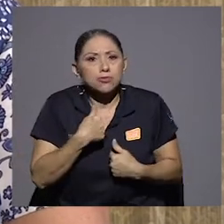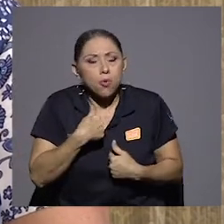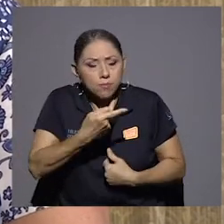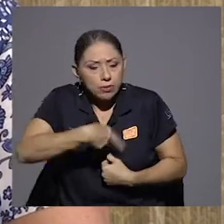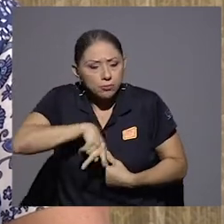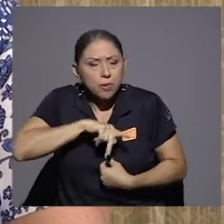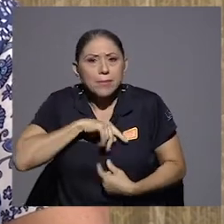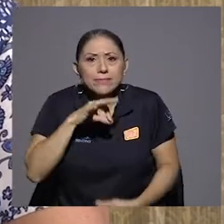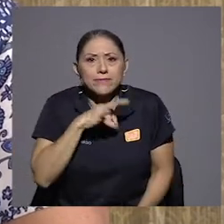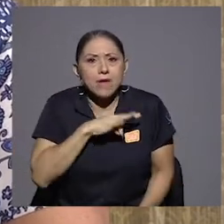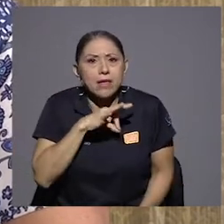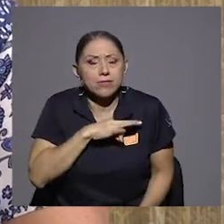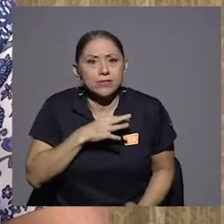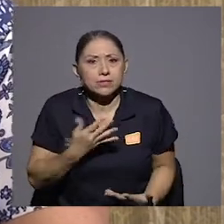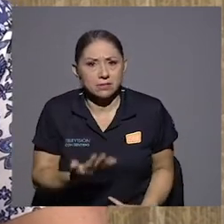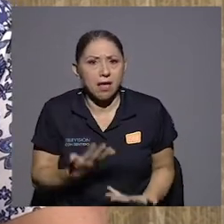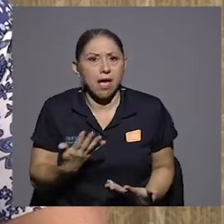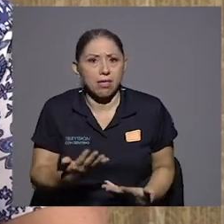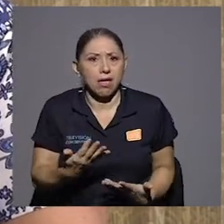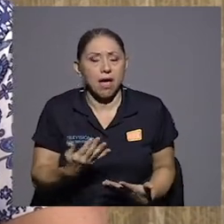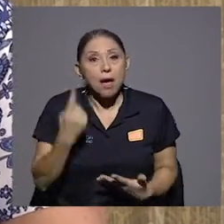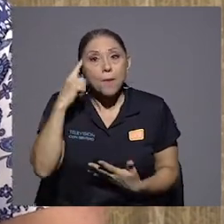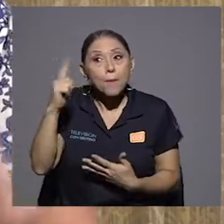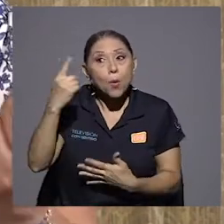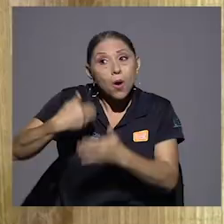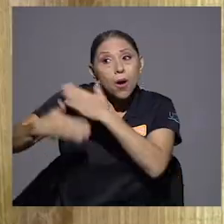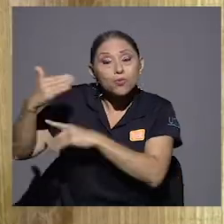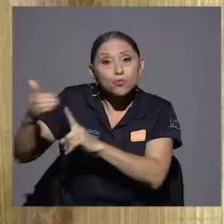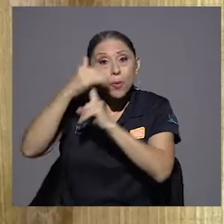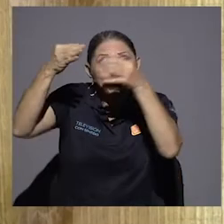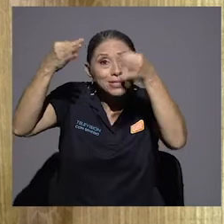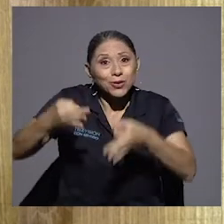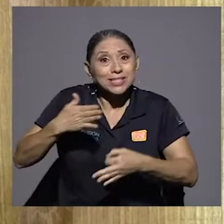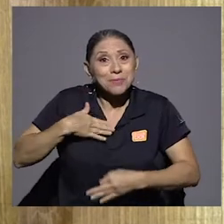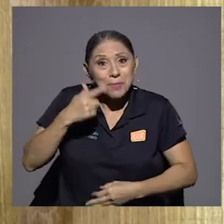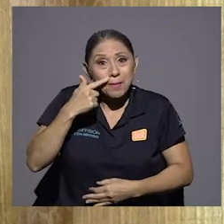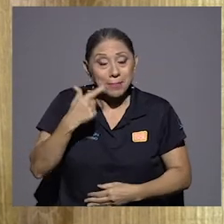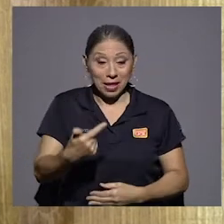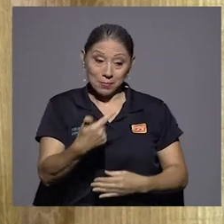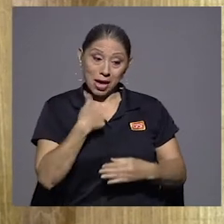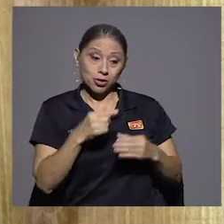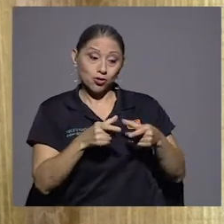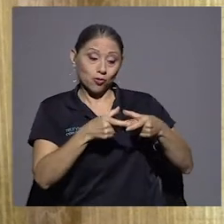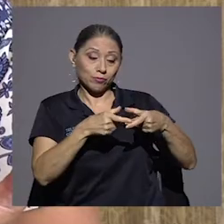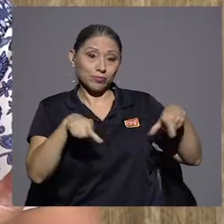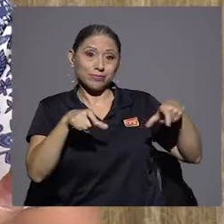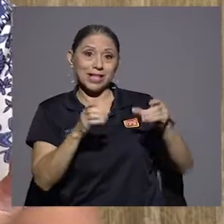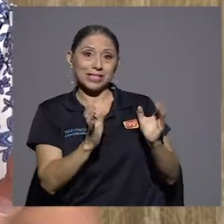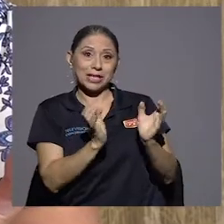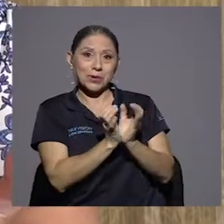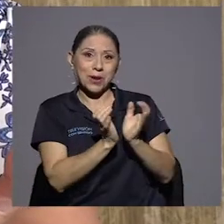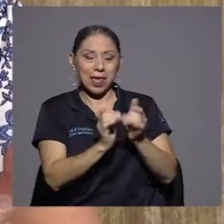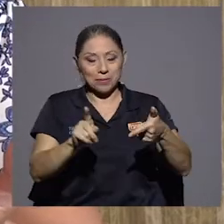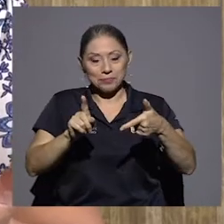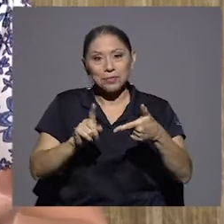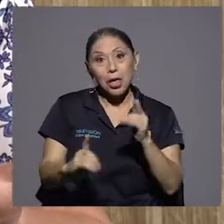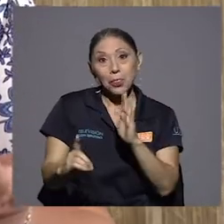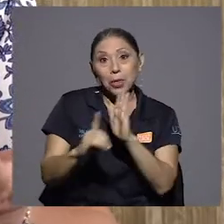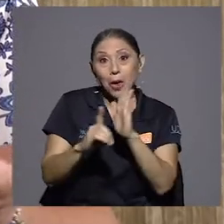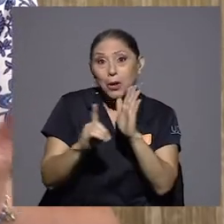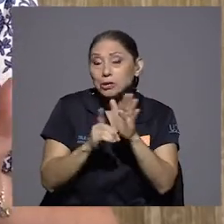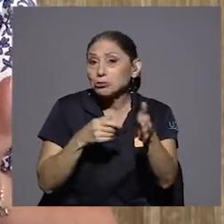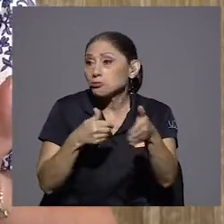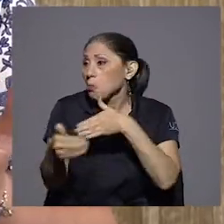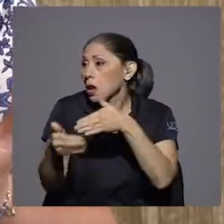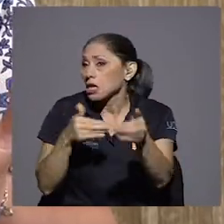en lo personal de las medidas de mi papá. Mire, soy asegurada. Tengo los derechos de cualquier trabajador